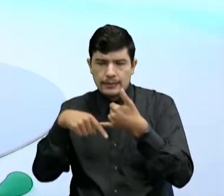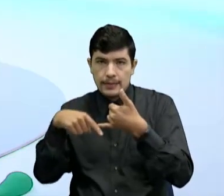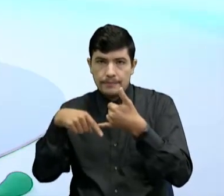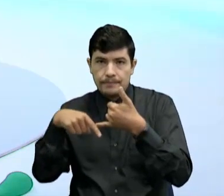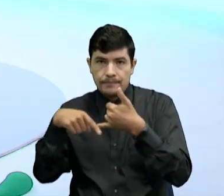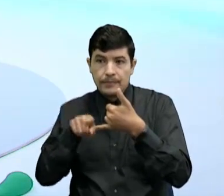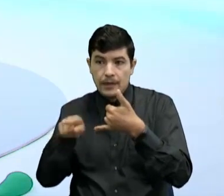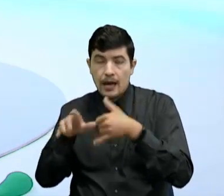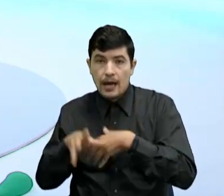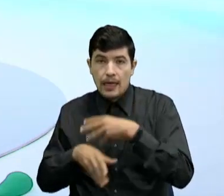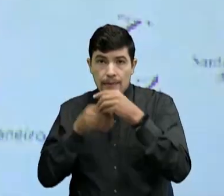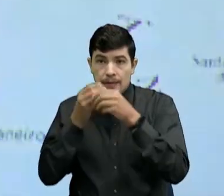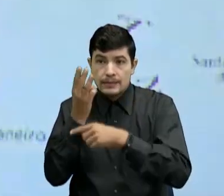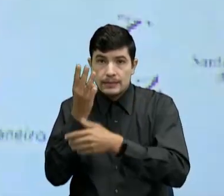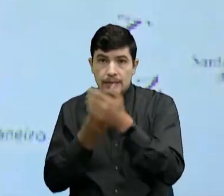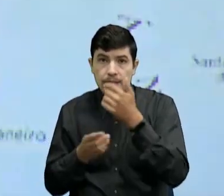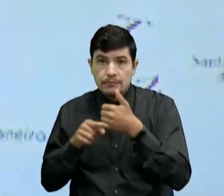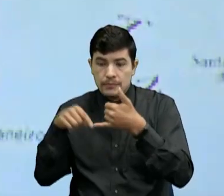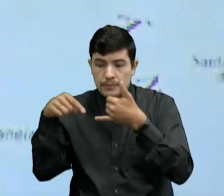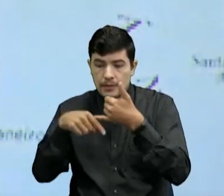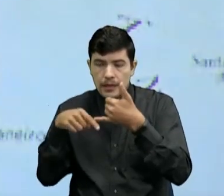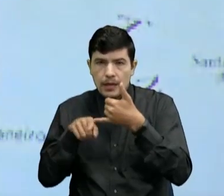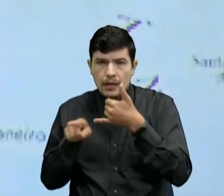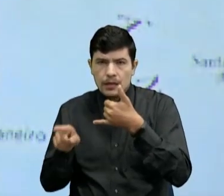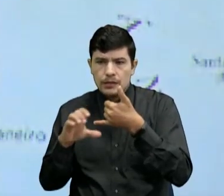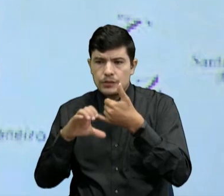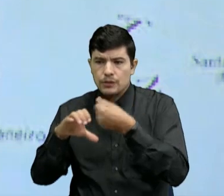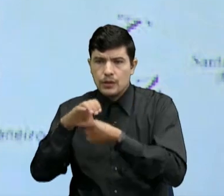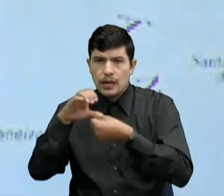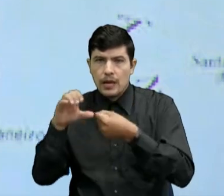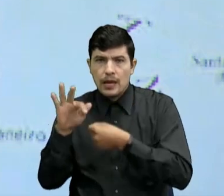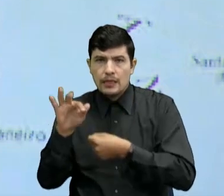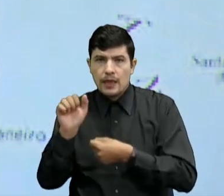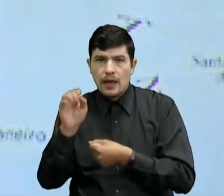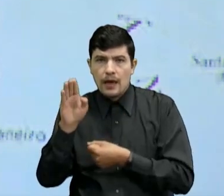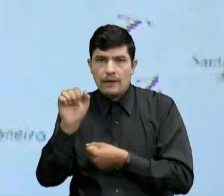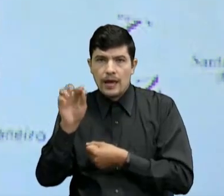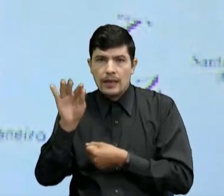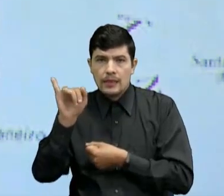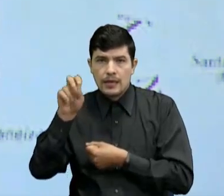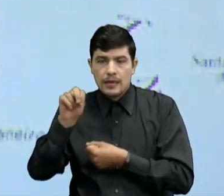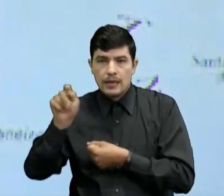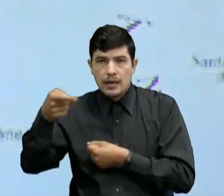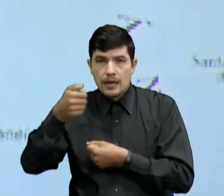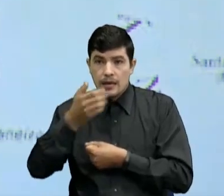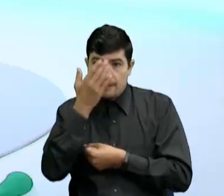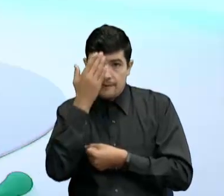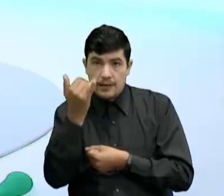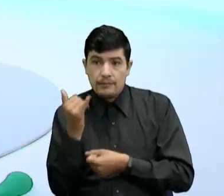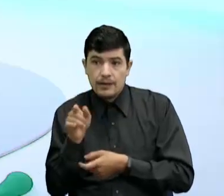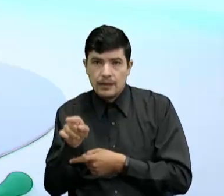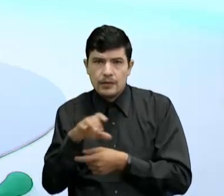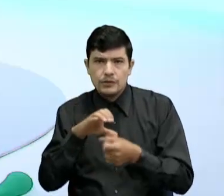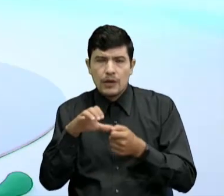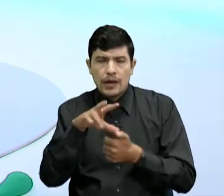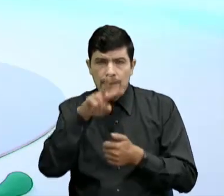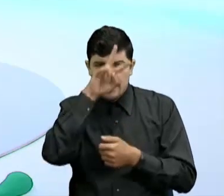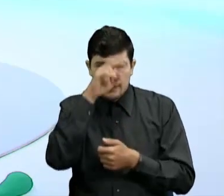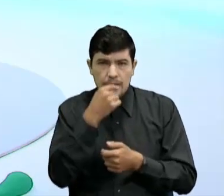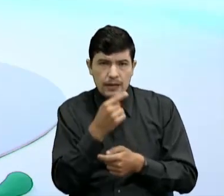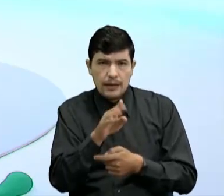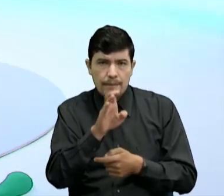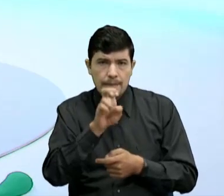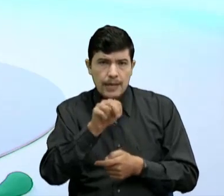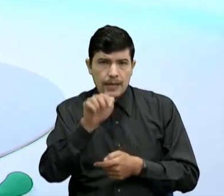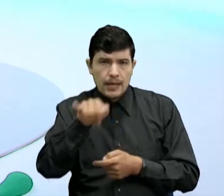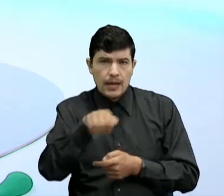es una zona De triple frontera Porque al ladito Queda una ciudad Brasilera Que se llama Tabatinga Y al frentecito Hacia el sur Una ciudad de Perú Que se llama Benjamín